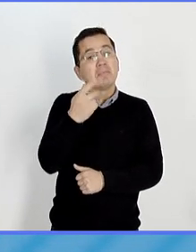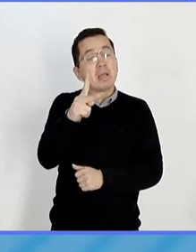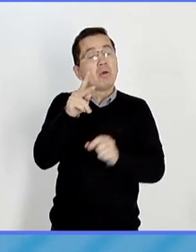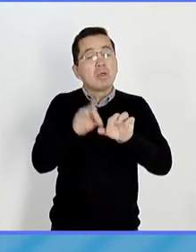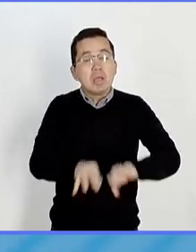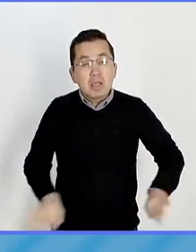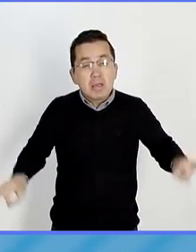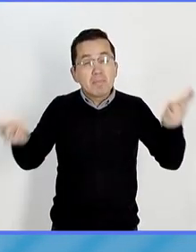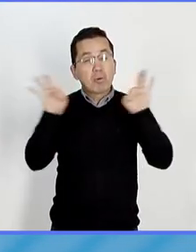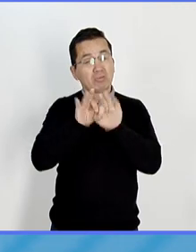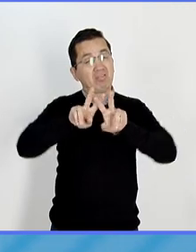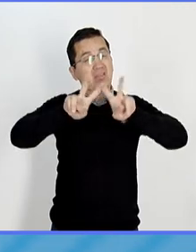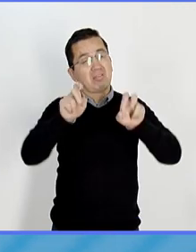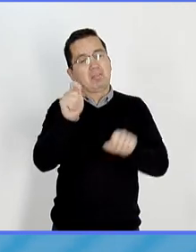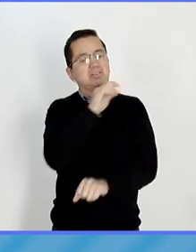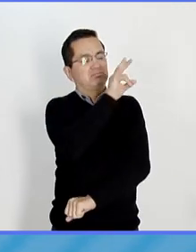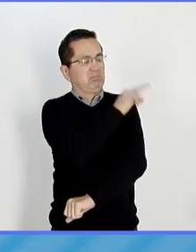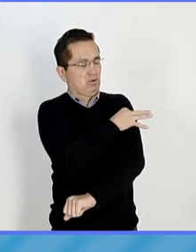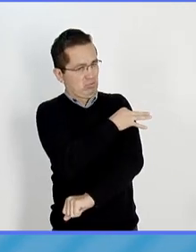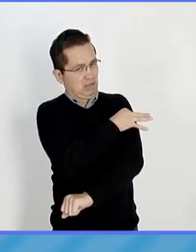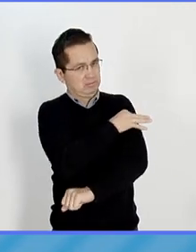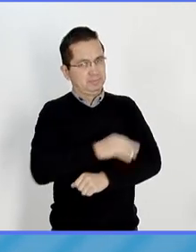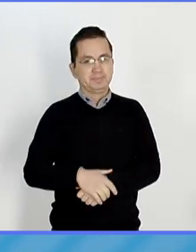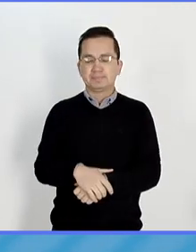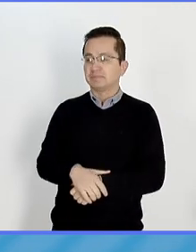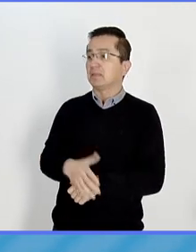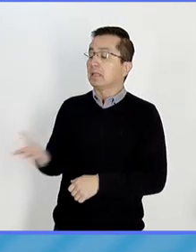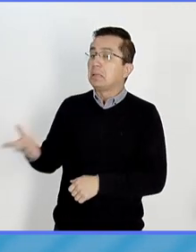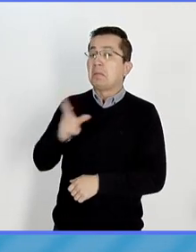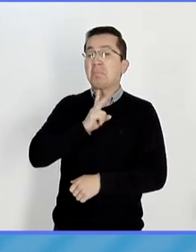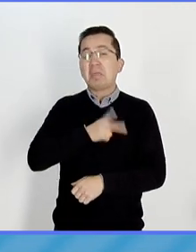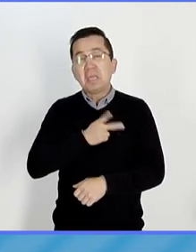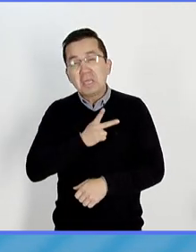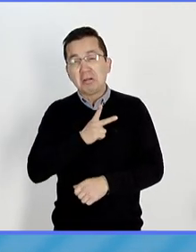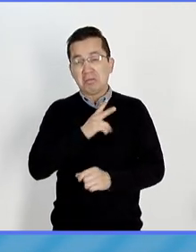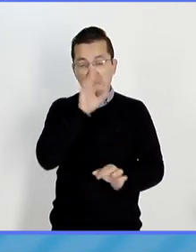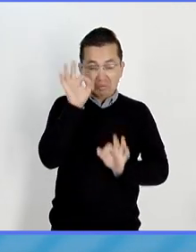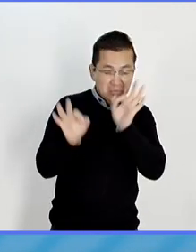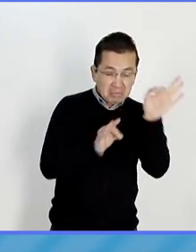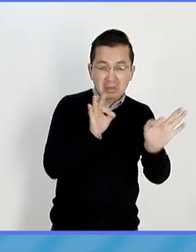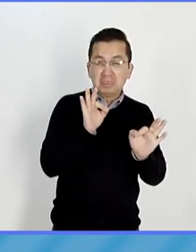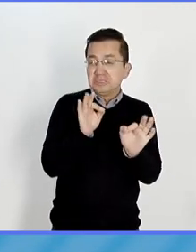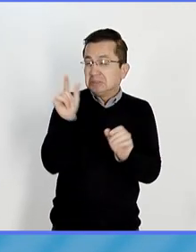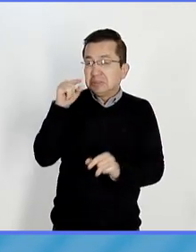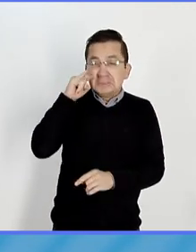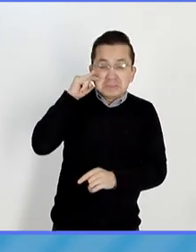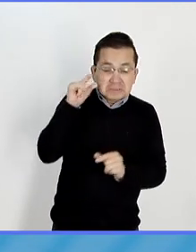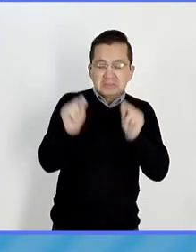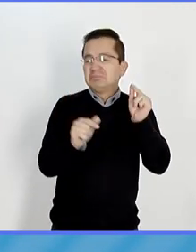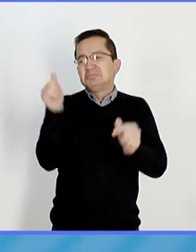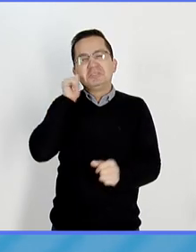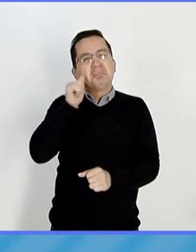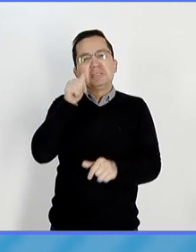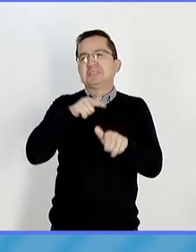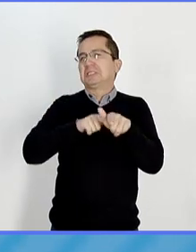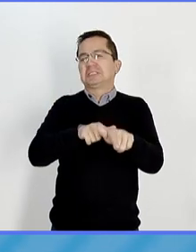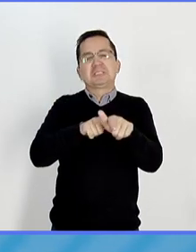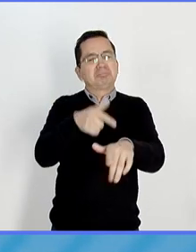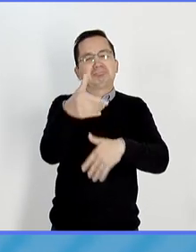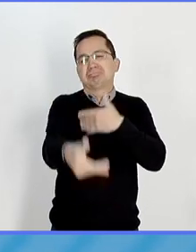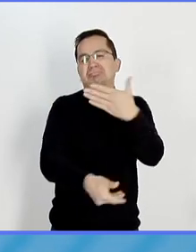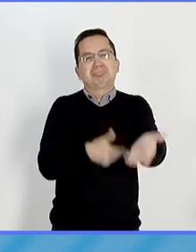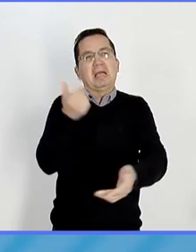vacunas. Doctora, pues los virus, los hongos, las bacterias van a seguir existiendo igual que nosotros y es que seguimos por lo menos en